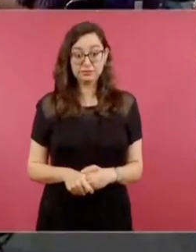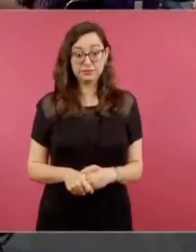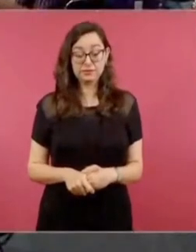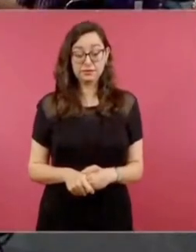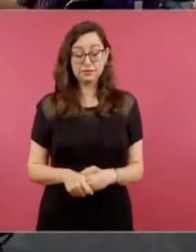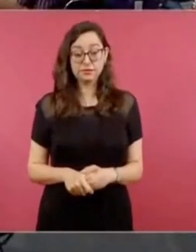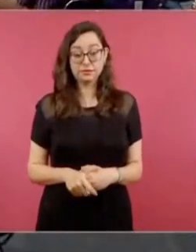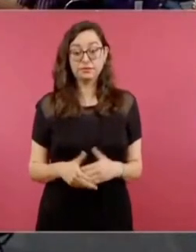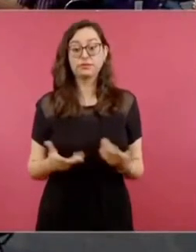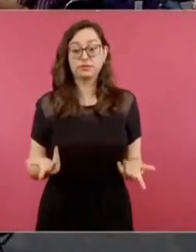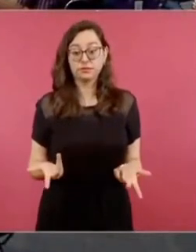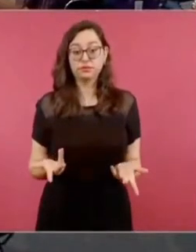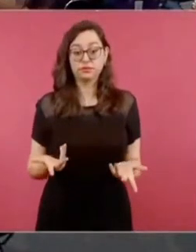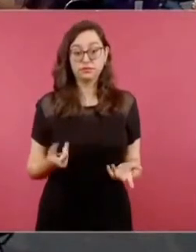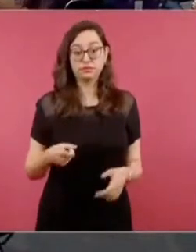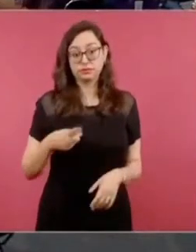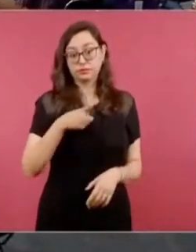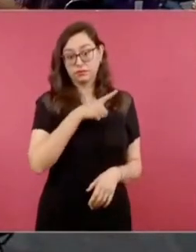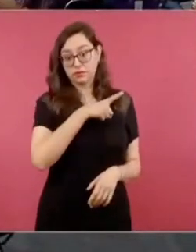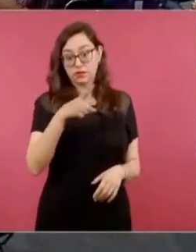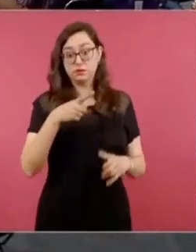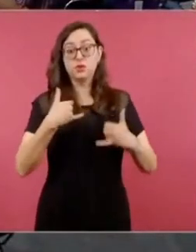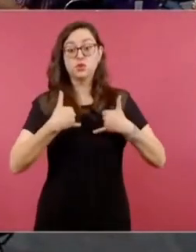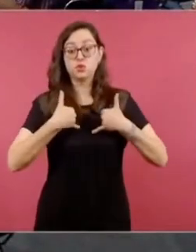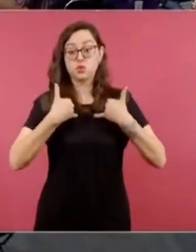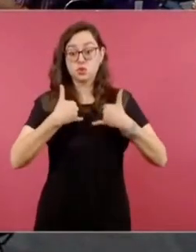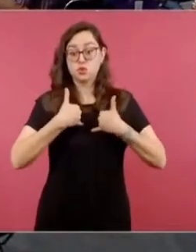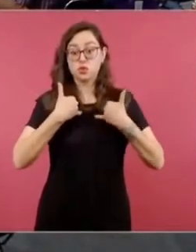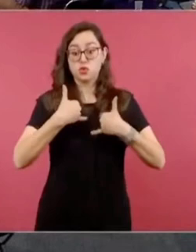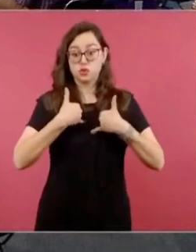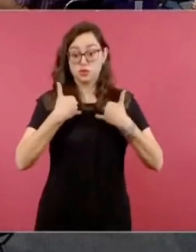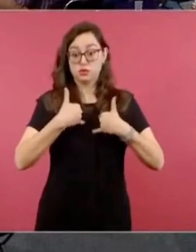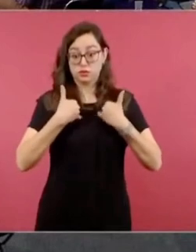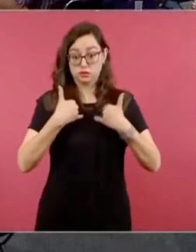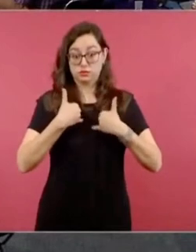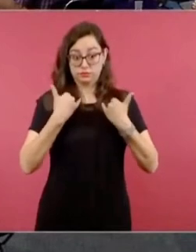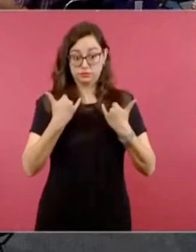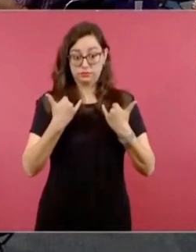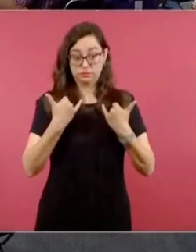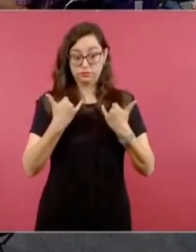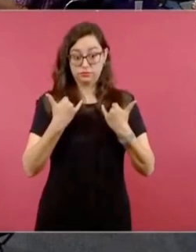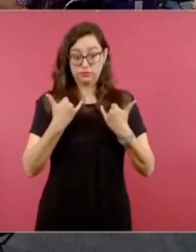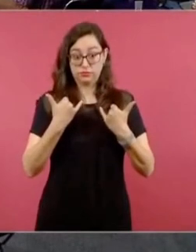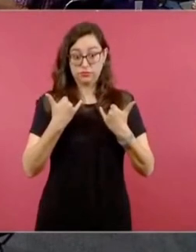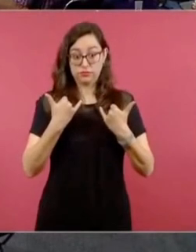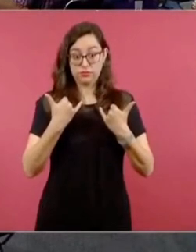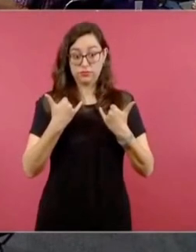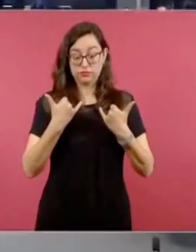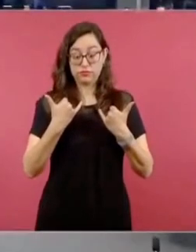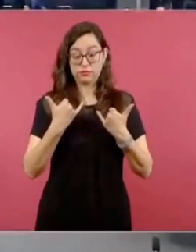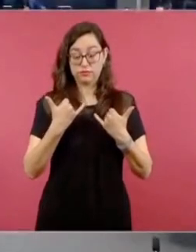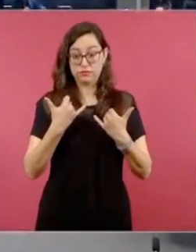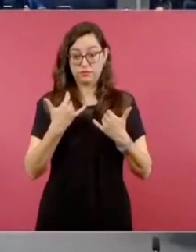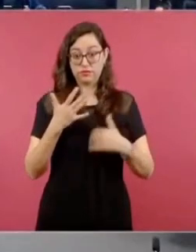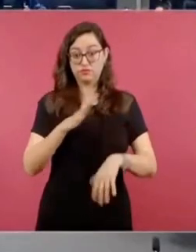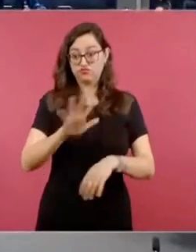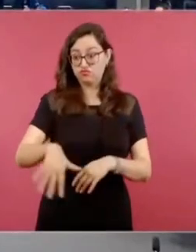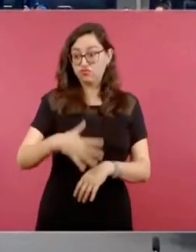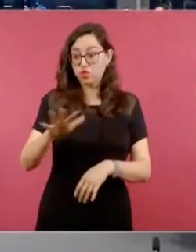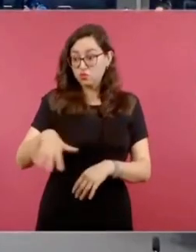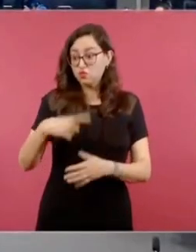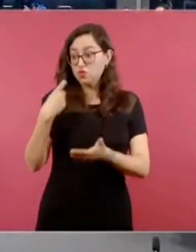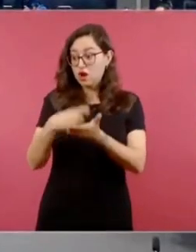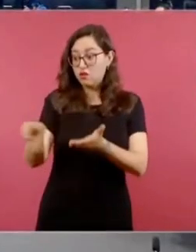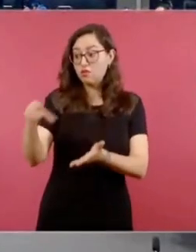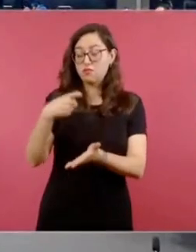que están consumiendo más, sobre todo